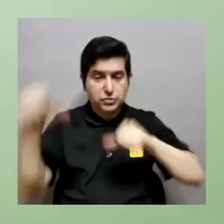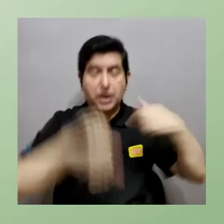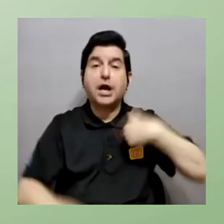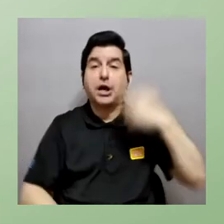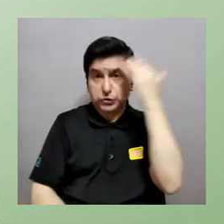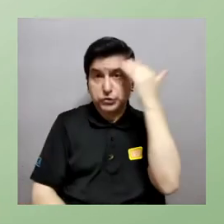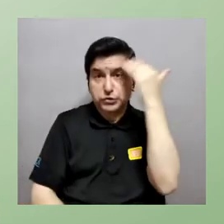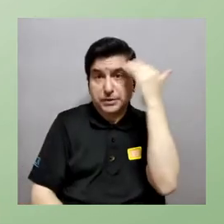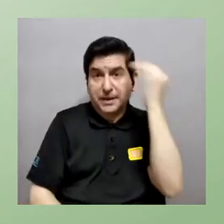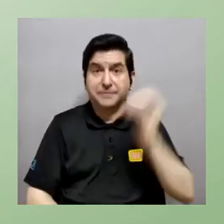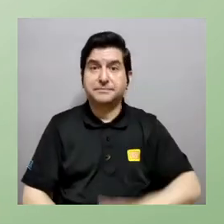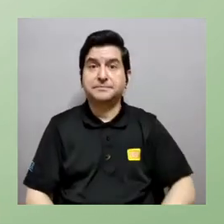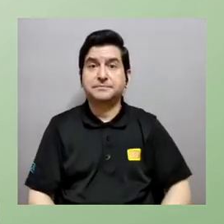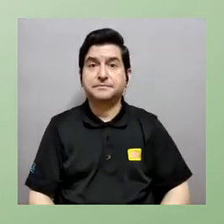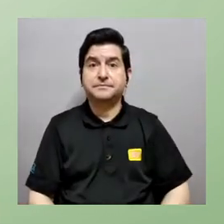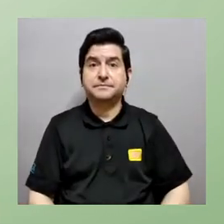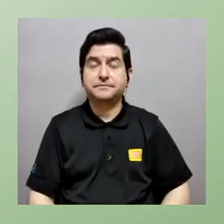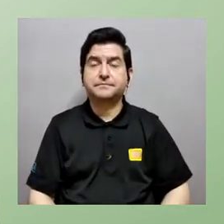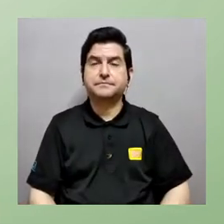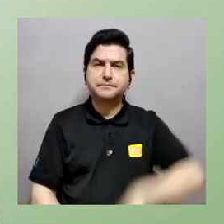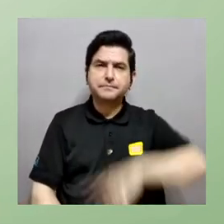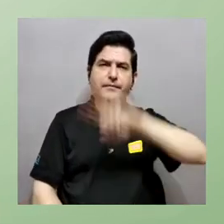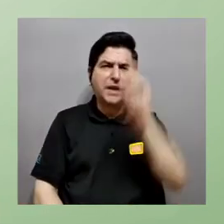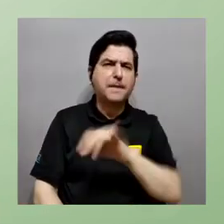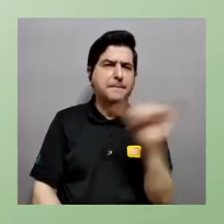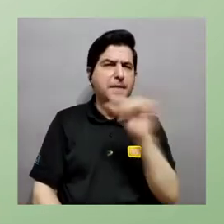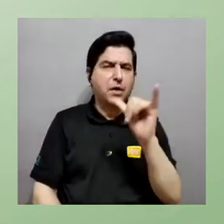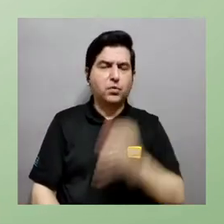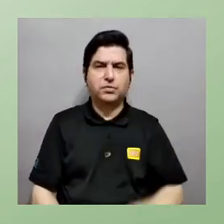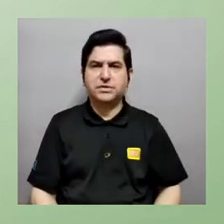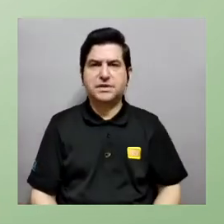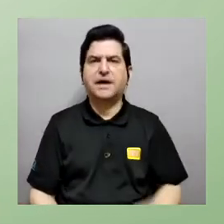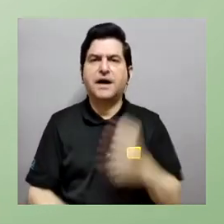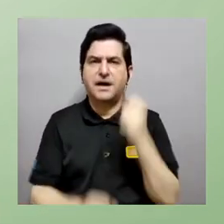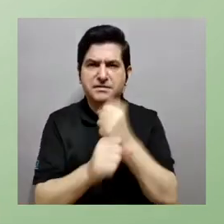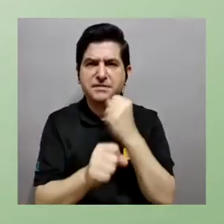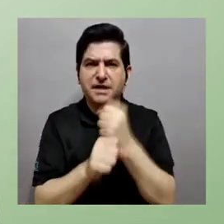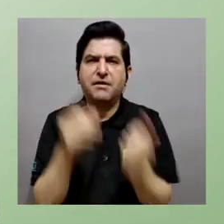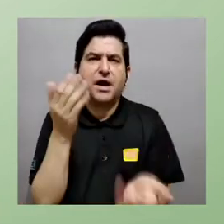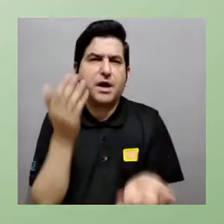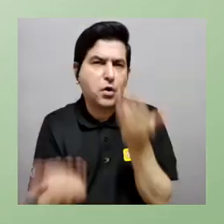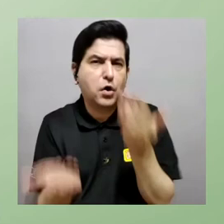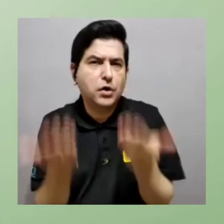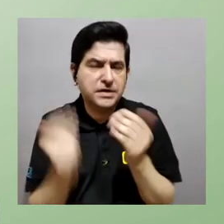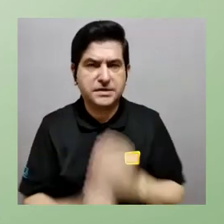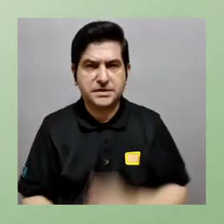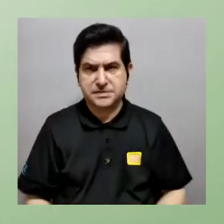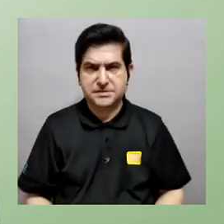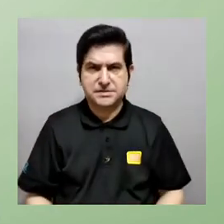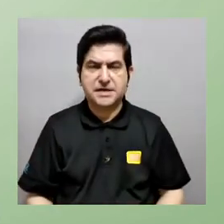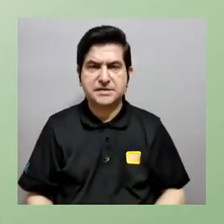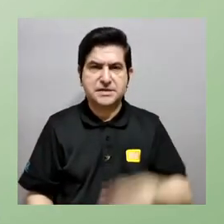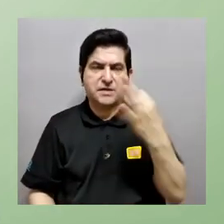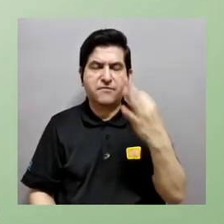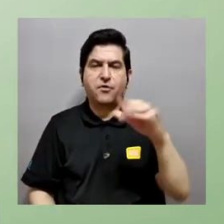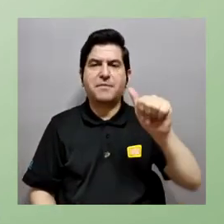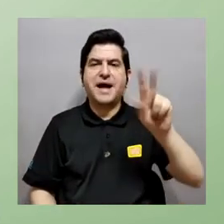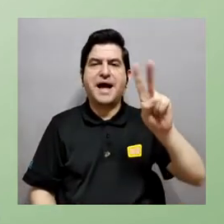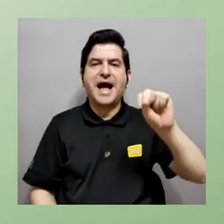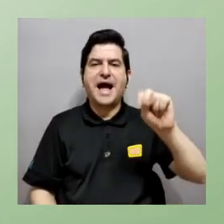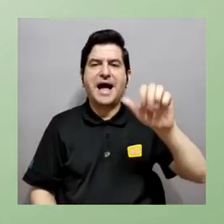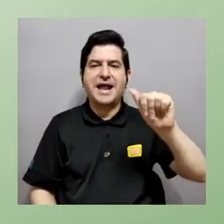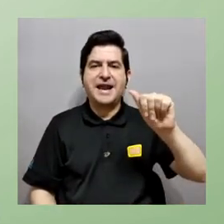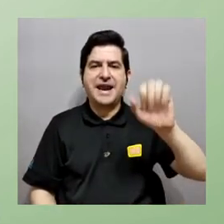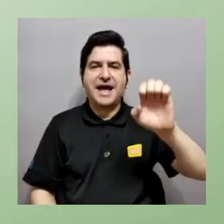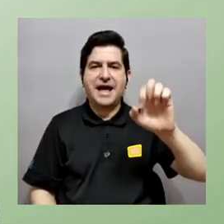continuamente por más de cinco años verdad de experimentos que yo conozca nos preguntan también si ha trabajado